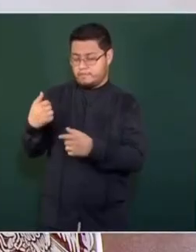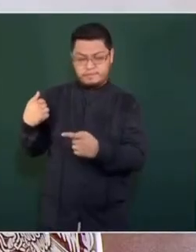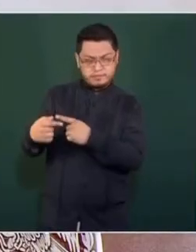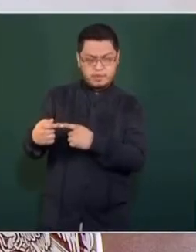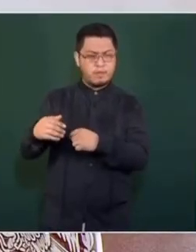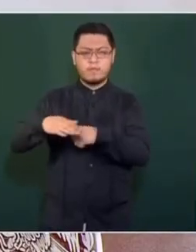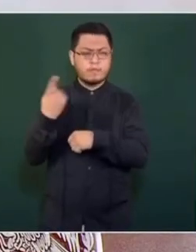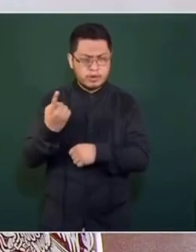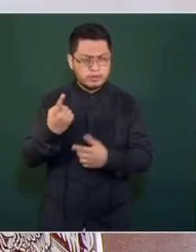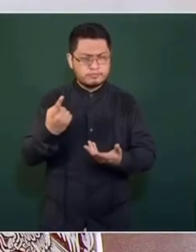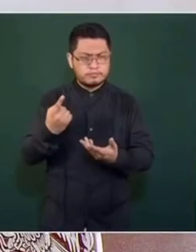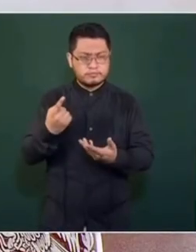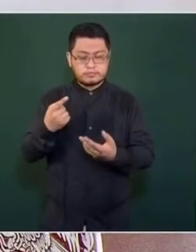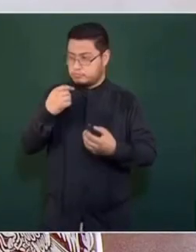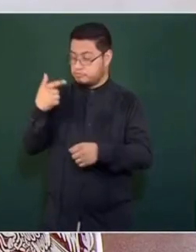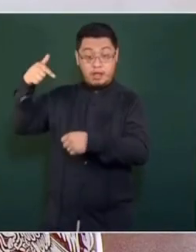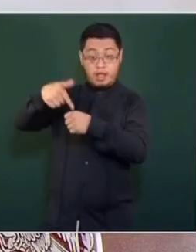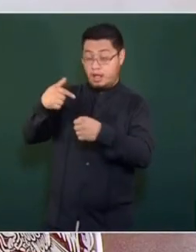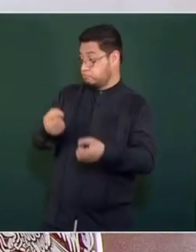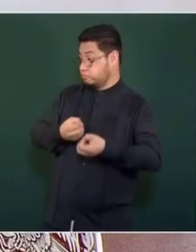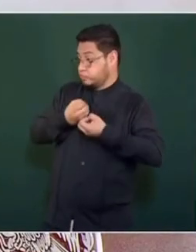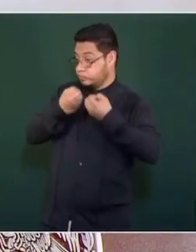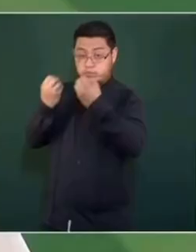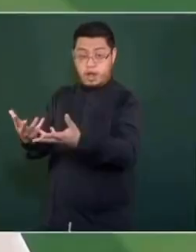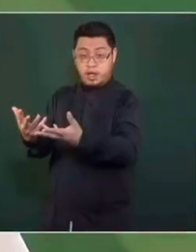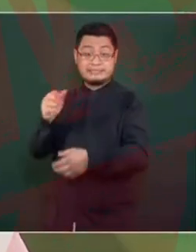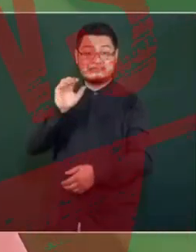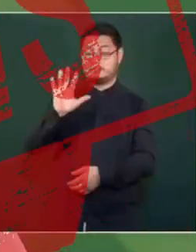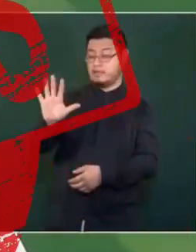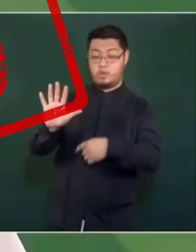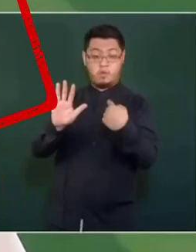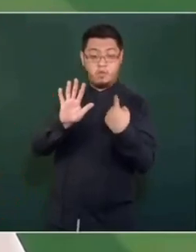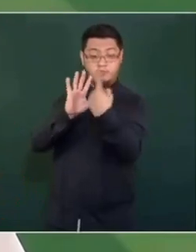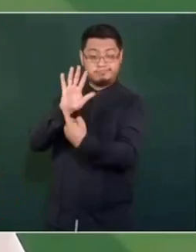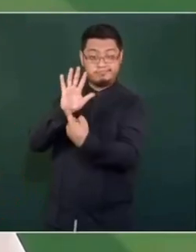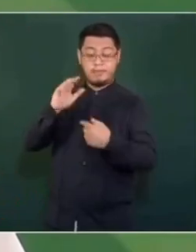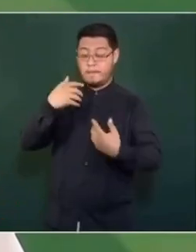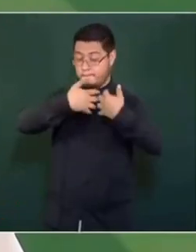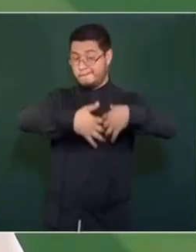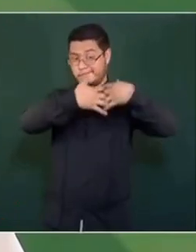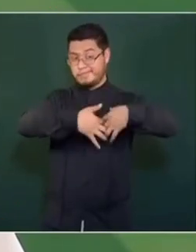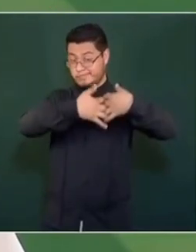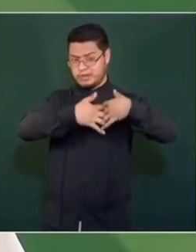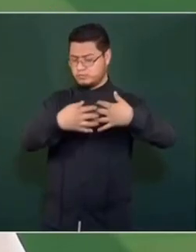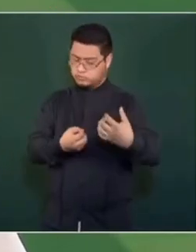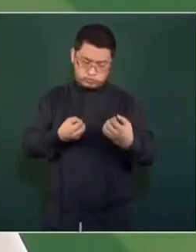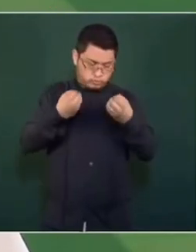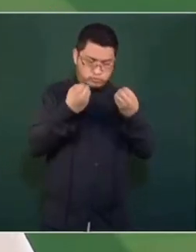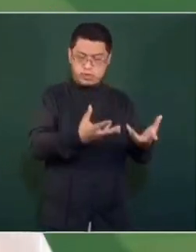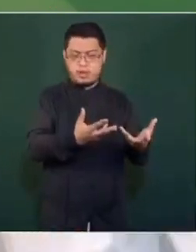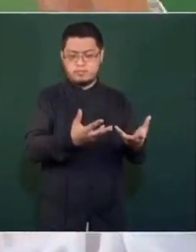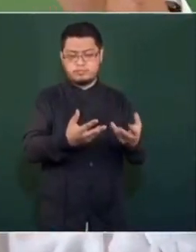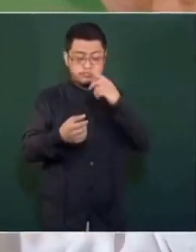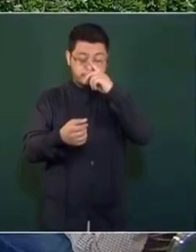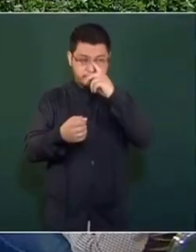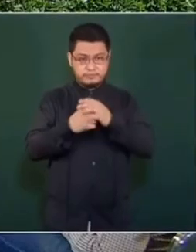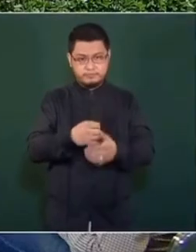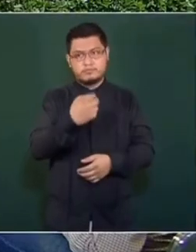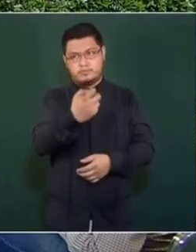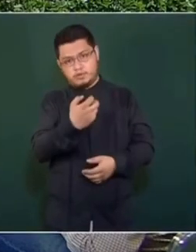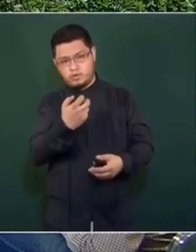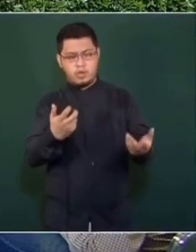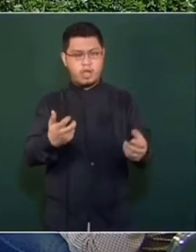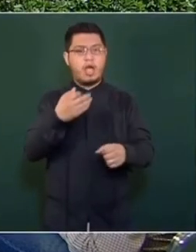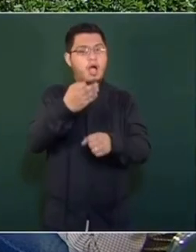se entregó la distribución del gas a cinco grandes empresas monopólicas. Y por eso